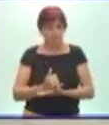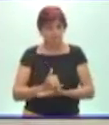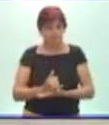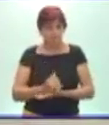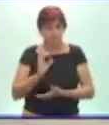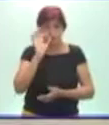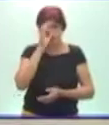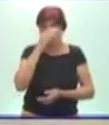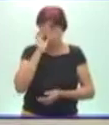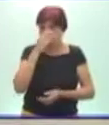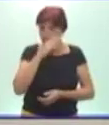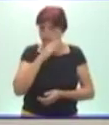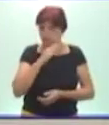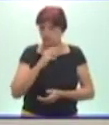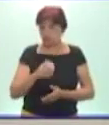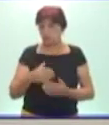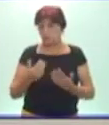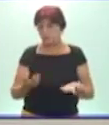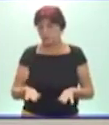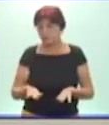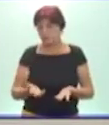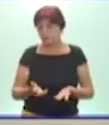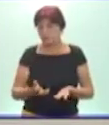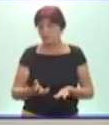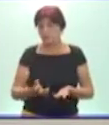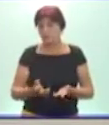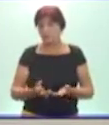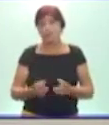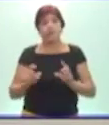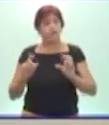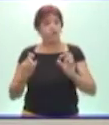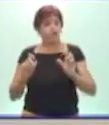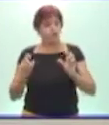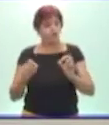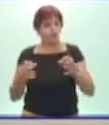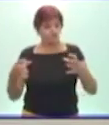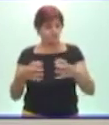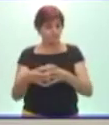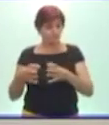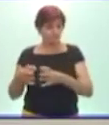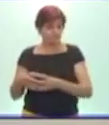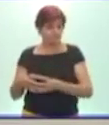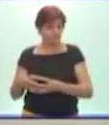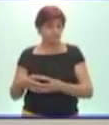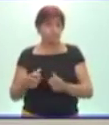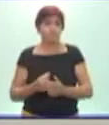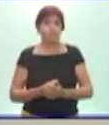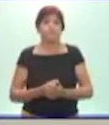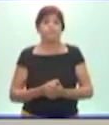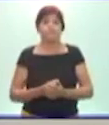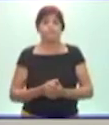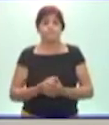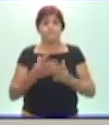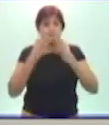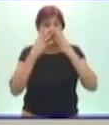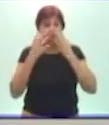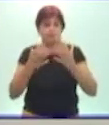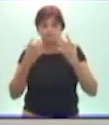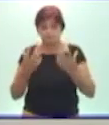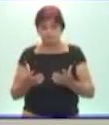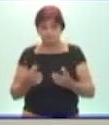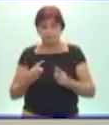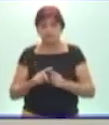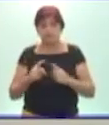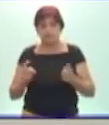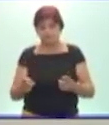infancia nosotros entonces con intencionalidad hemos trabajado los juegos colectivos. En estos juegos colectivos muy importantes, ¿por qué? Porque